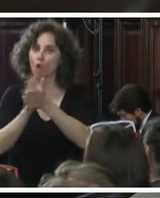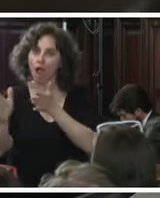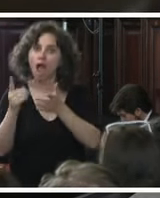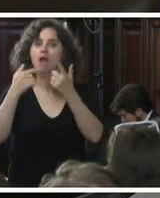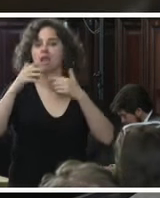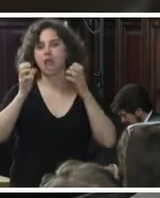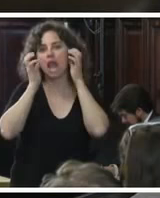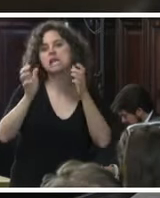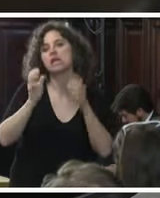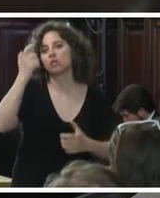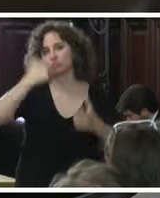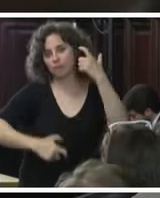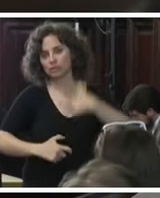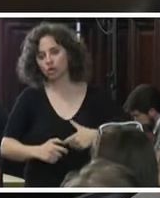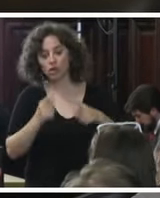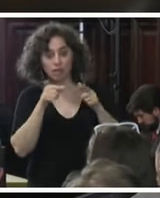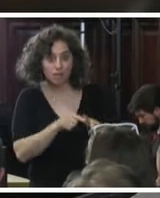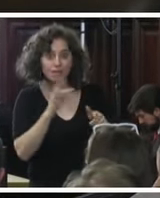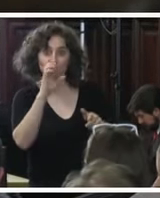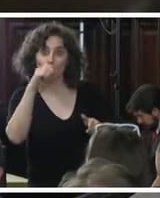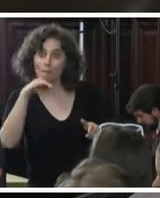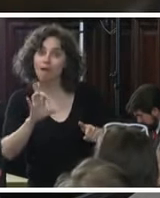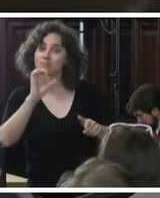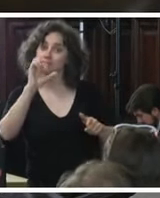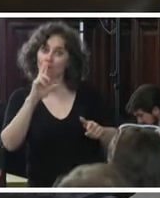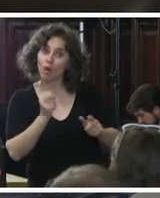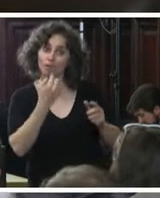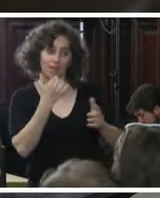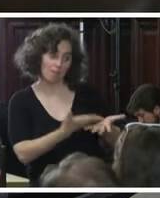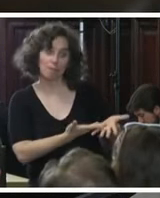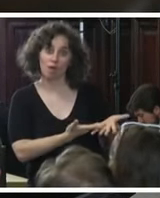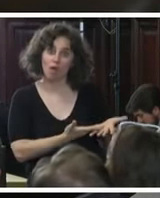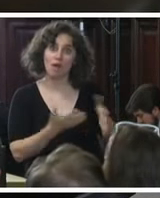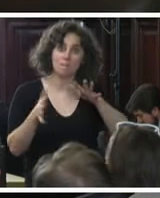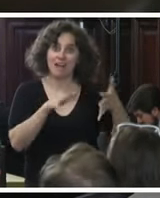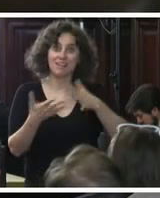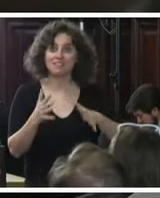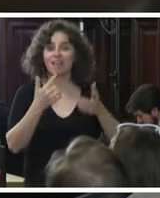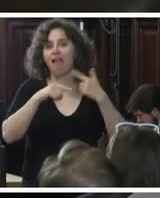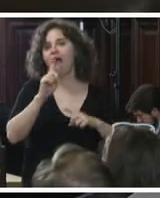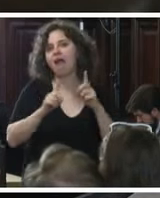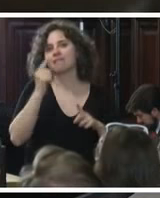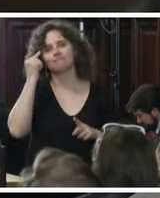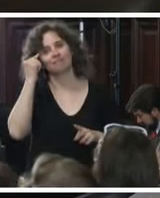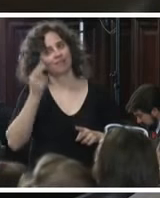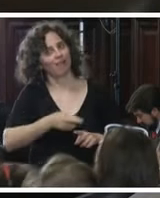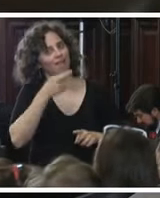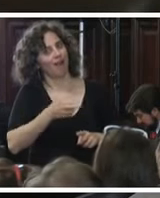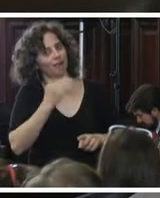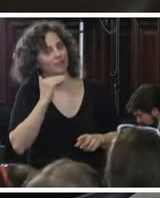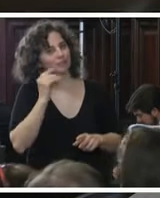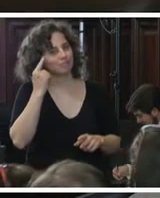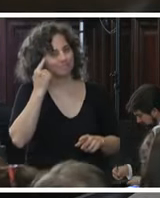y ahí estamos hablando en el caso de Tomás Cerón parece parece que habría razones para sospechar de que